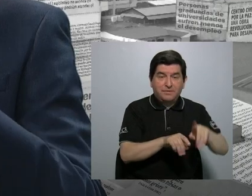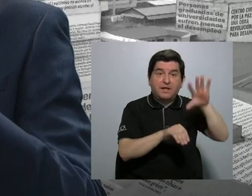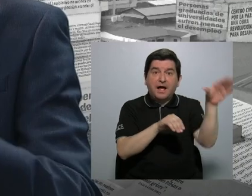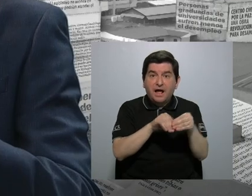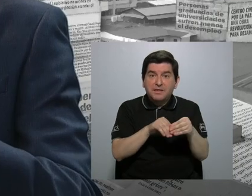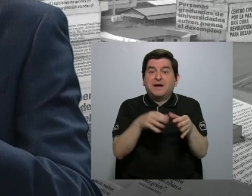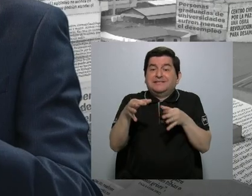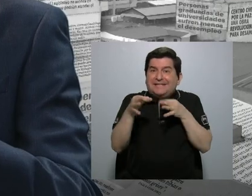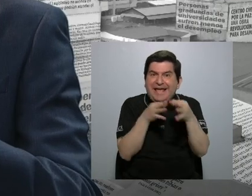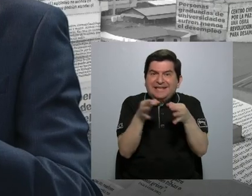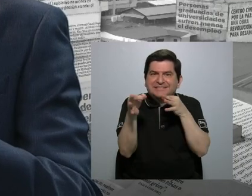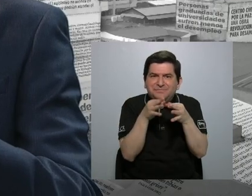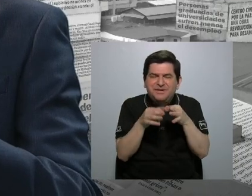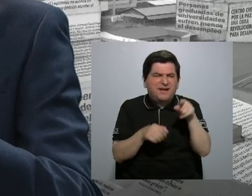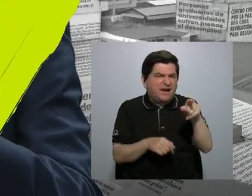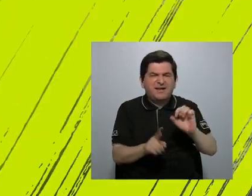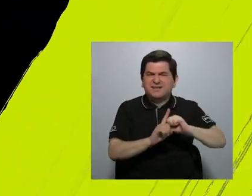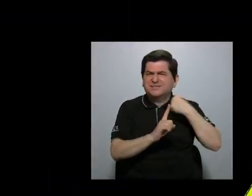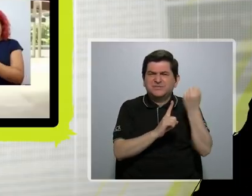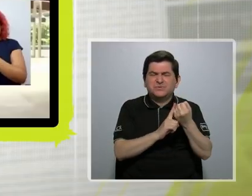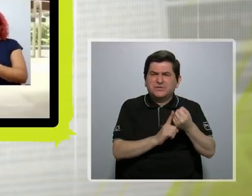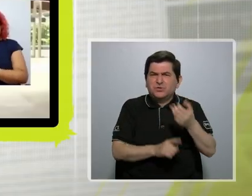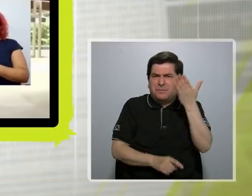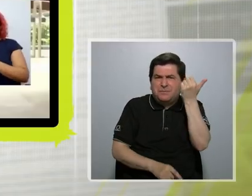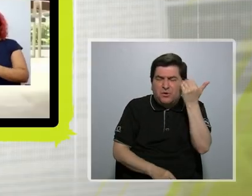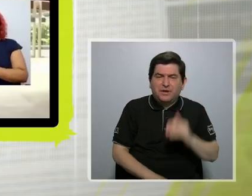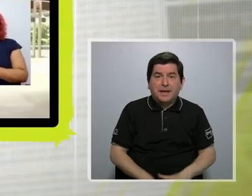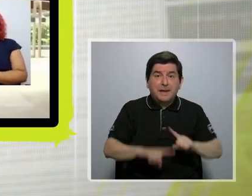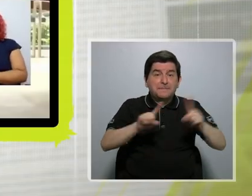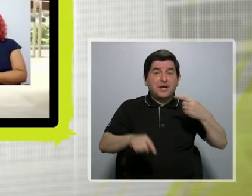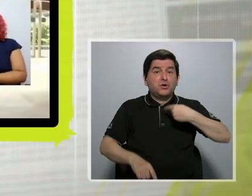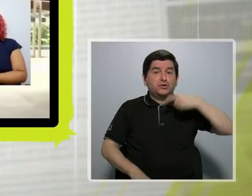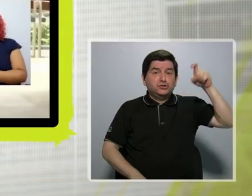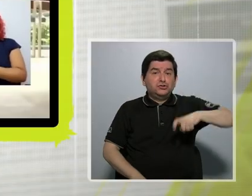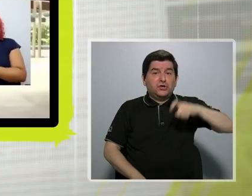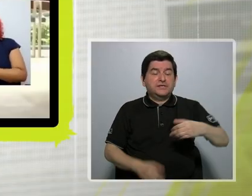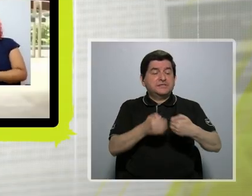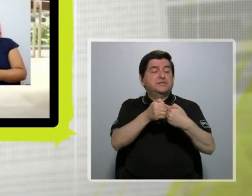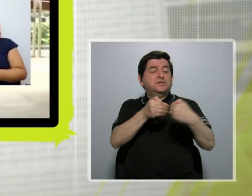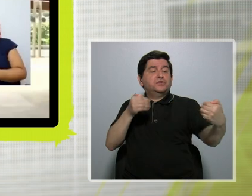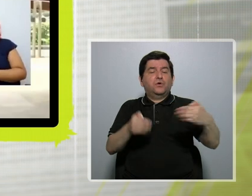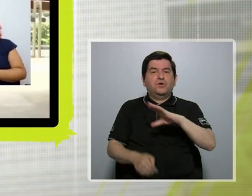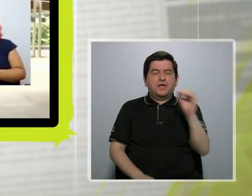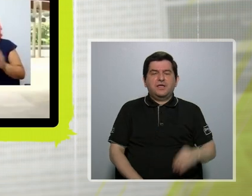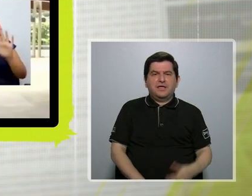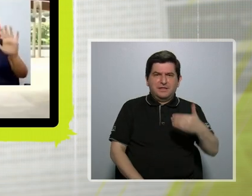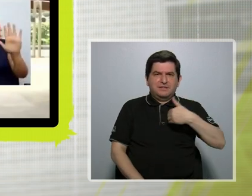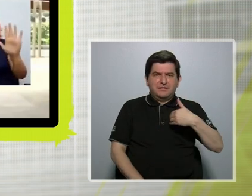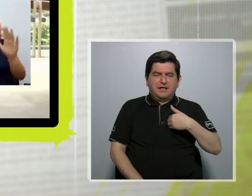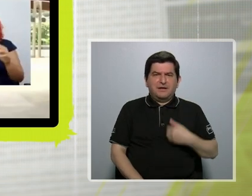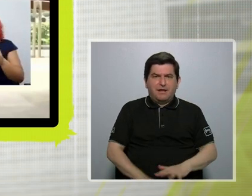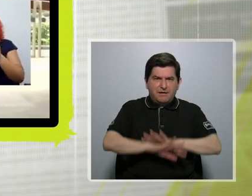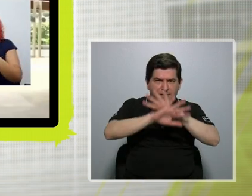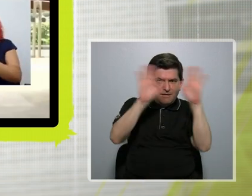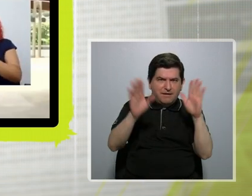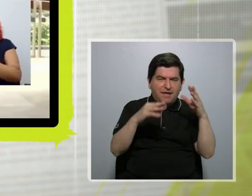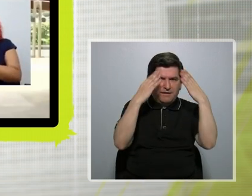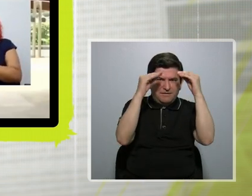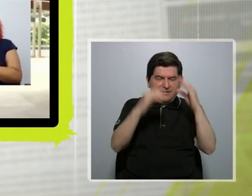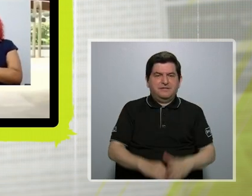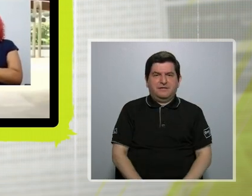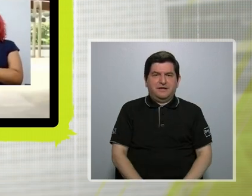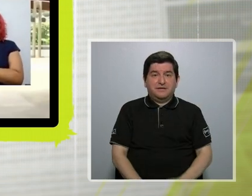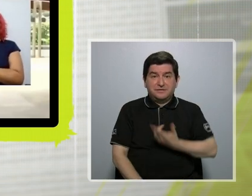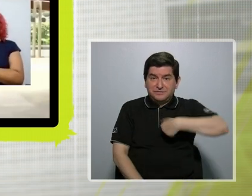también explicar qué es lo que está ocurriendo. Pero para poder explicarlo tengo que tener cierta distancia y ser objetivo. Entonces, sí, como no